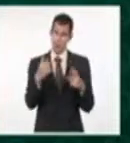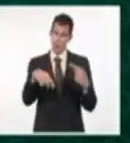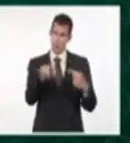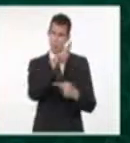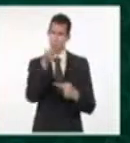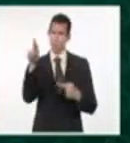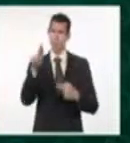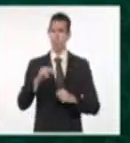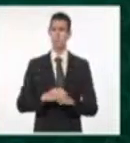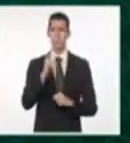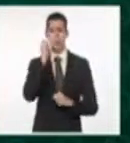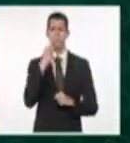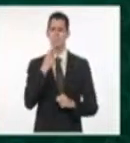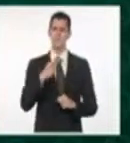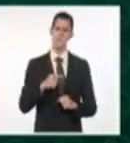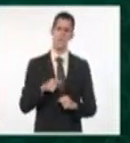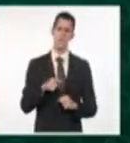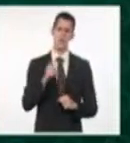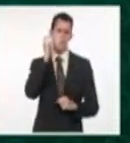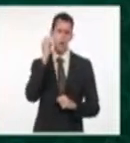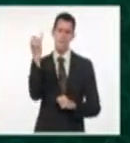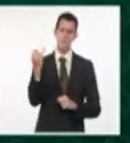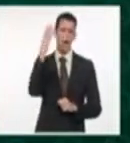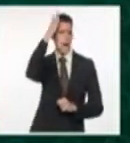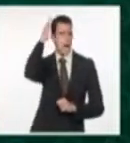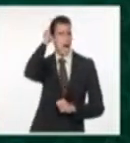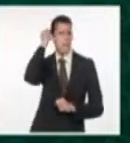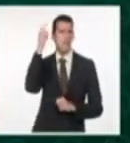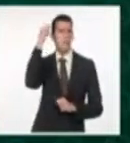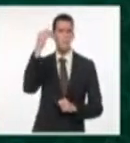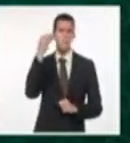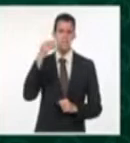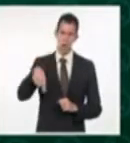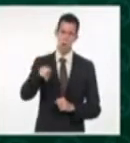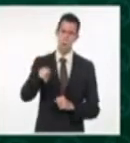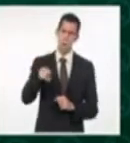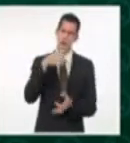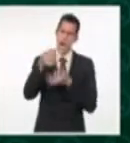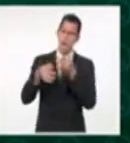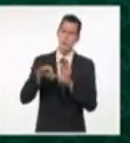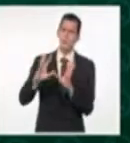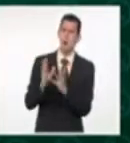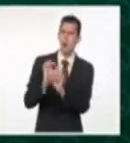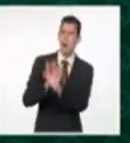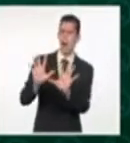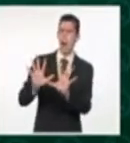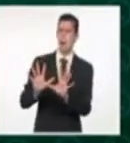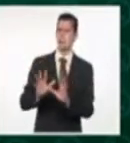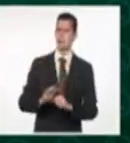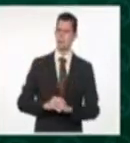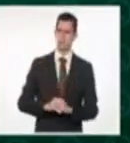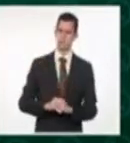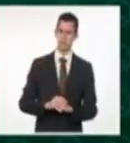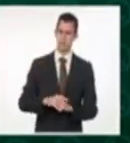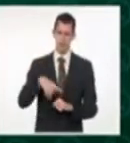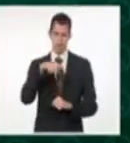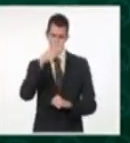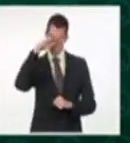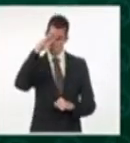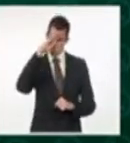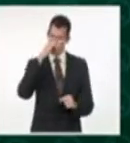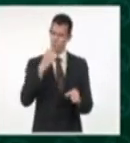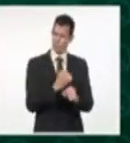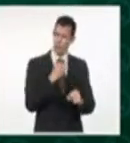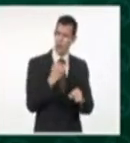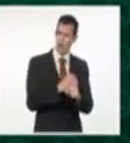Ella piensa que va a aclarar todo lo que nadie ha aclarado, todo el mundo haciendo un montón de trabajo y ella no sé qué realidad está